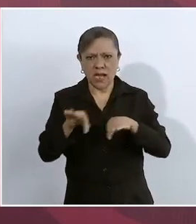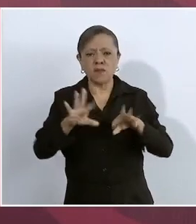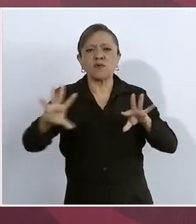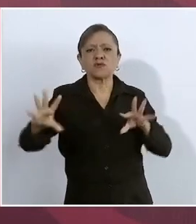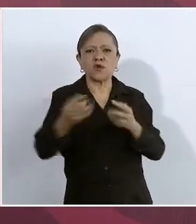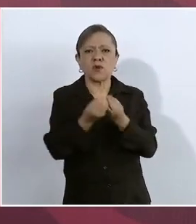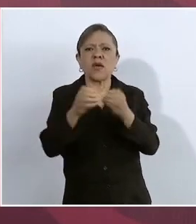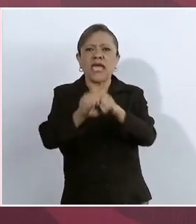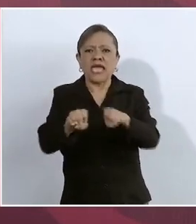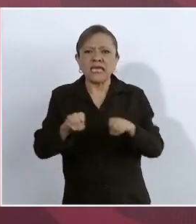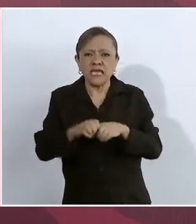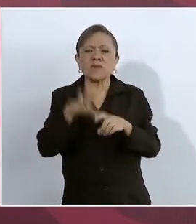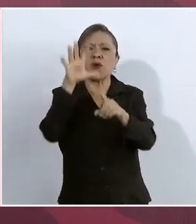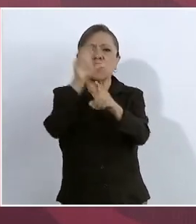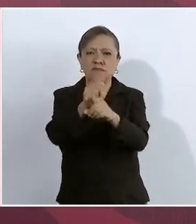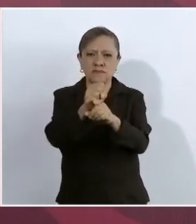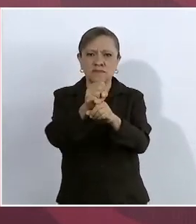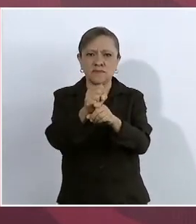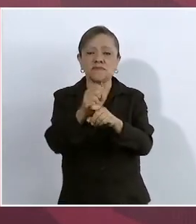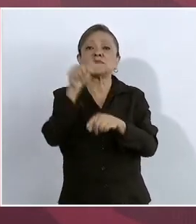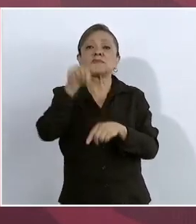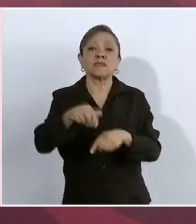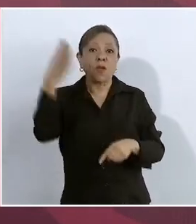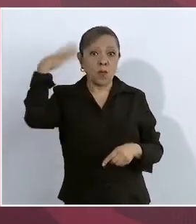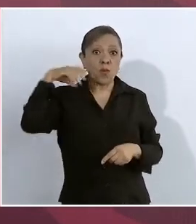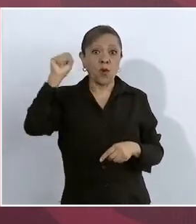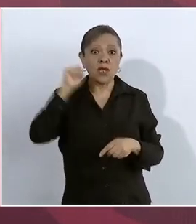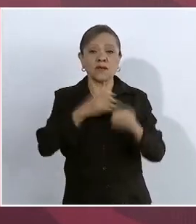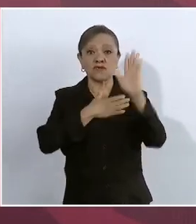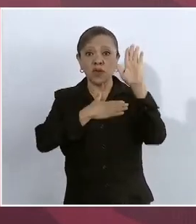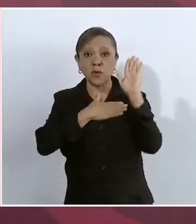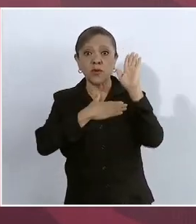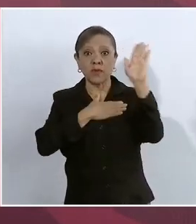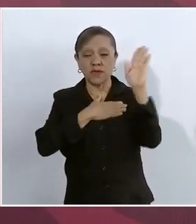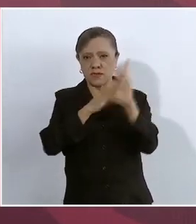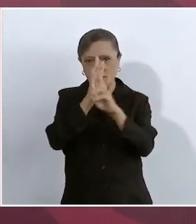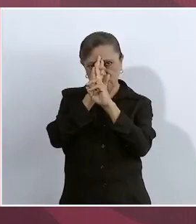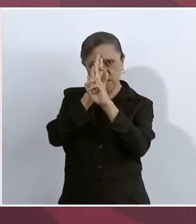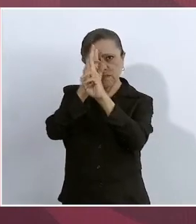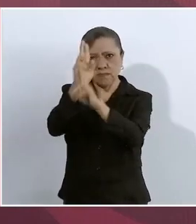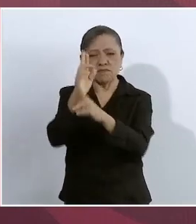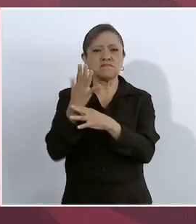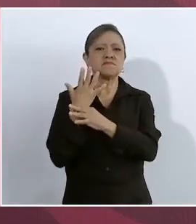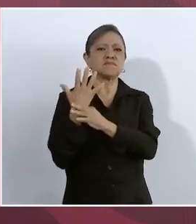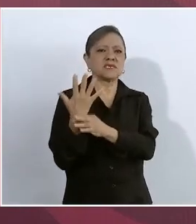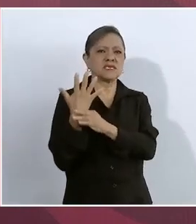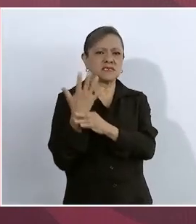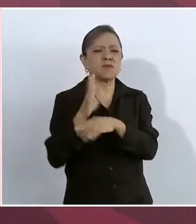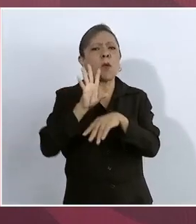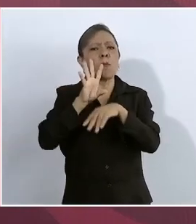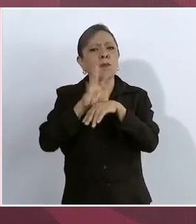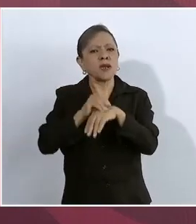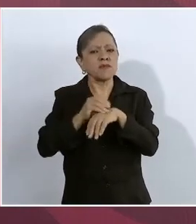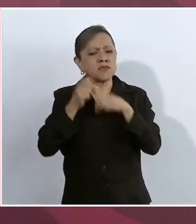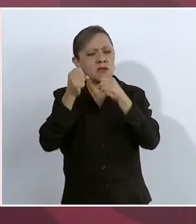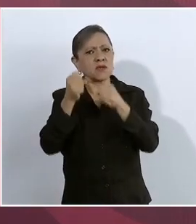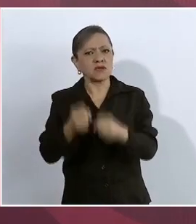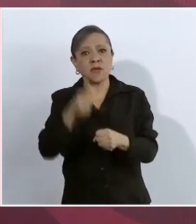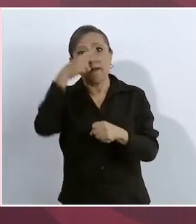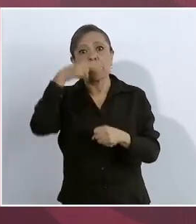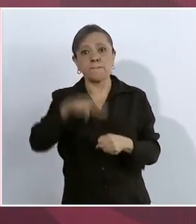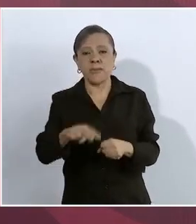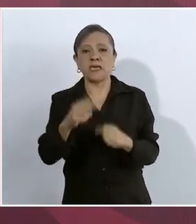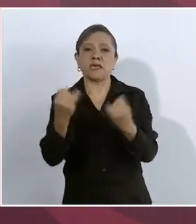En Morelos estamos comprometidos con honrar los principios que nos permiten consolidar el México de igualdad.